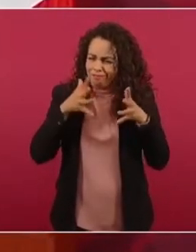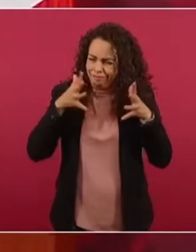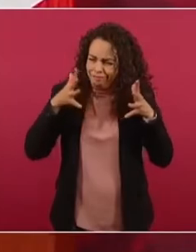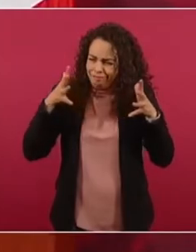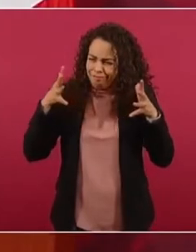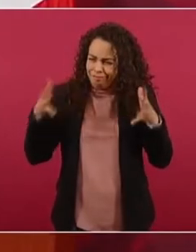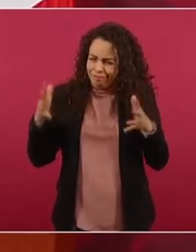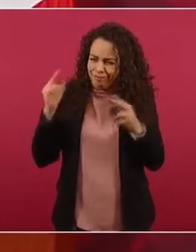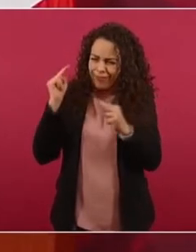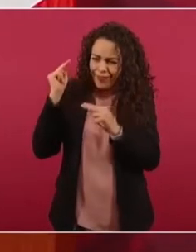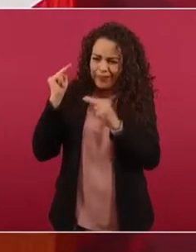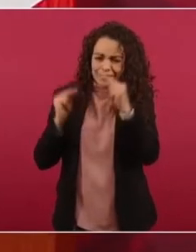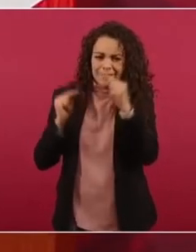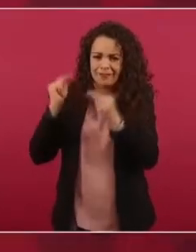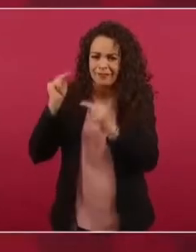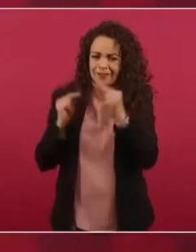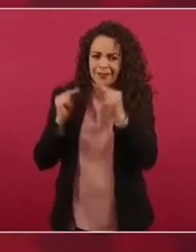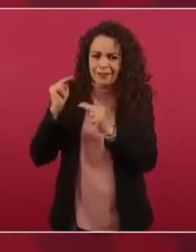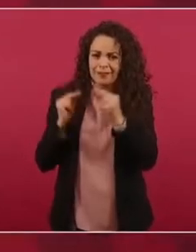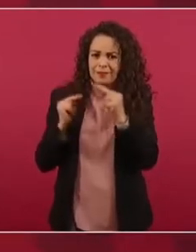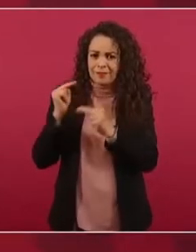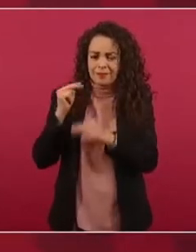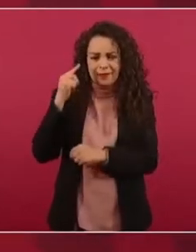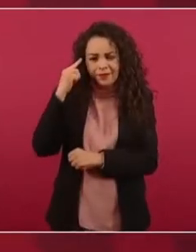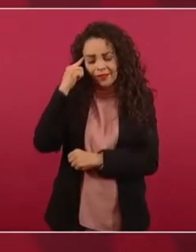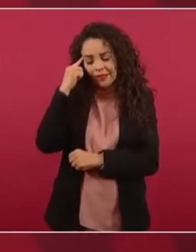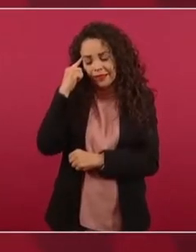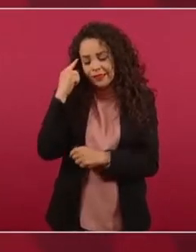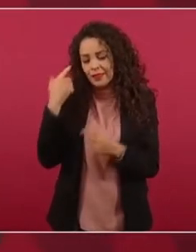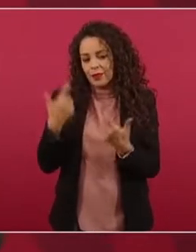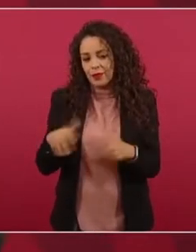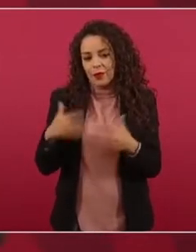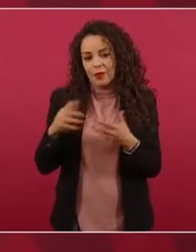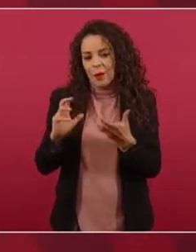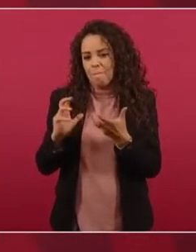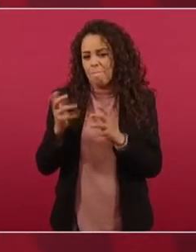desproporción o lo